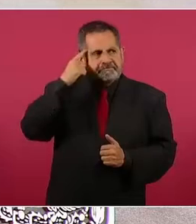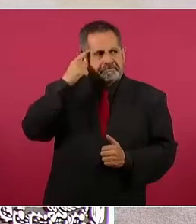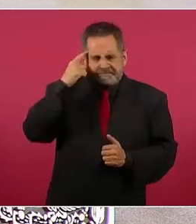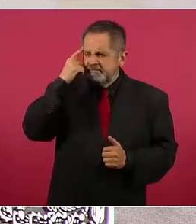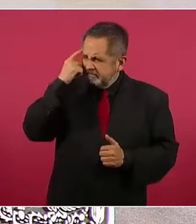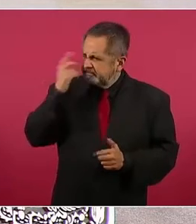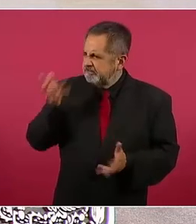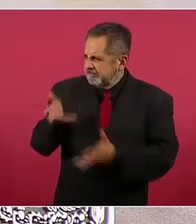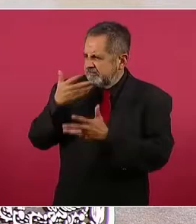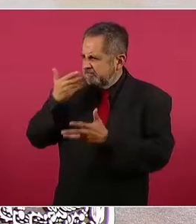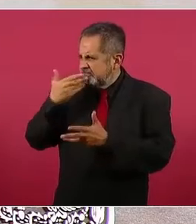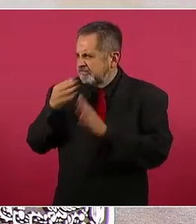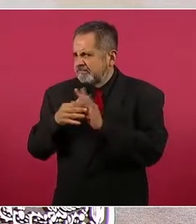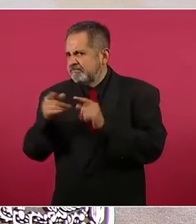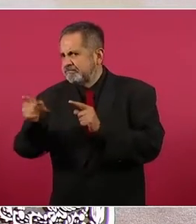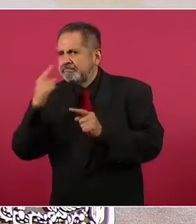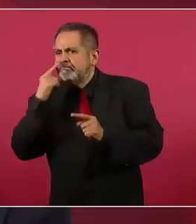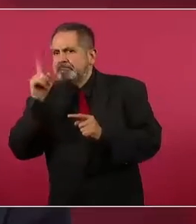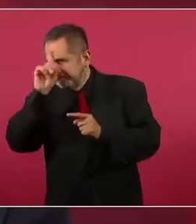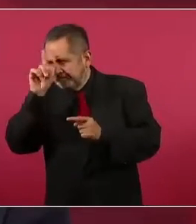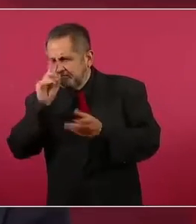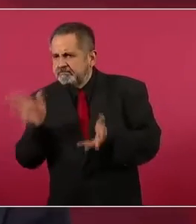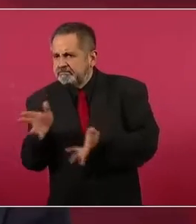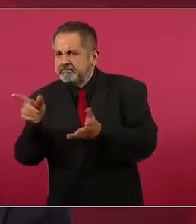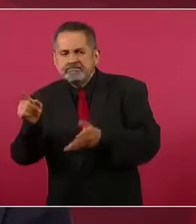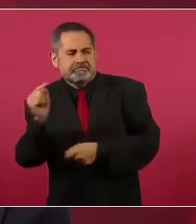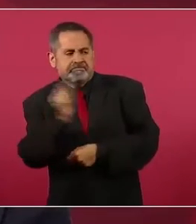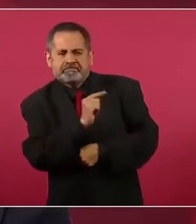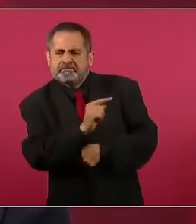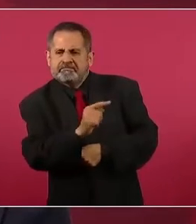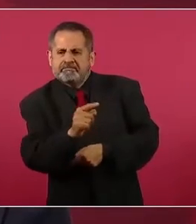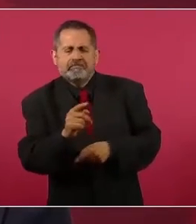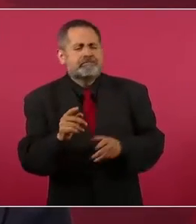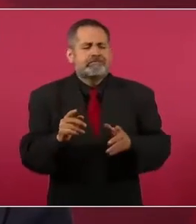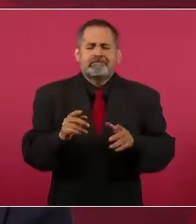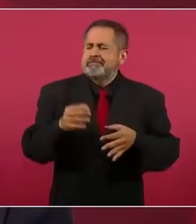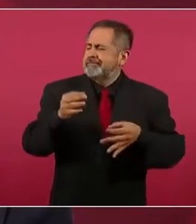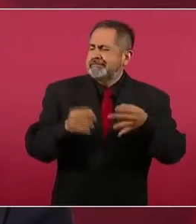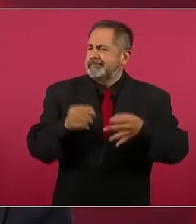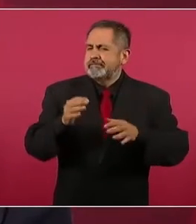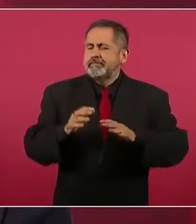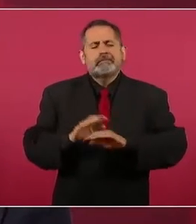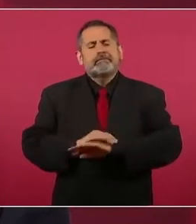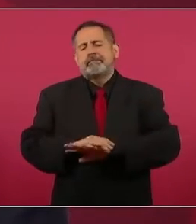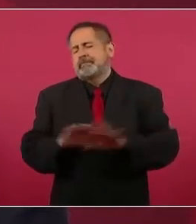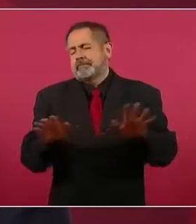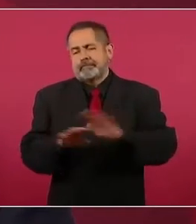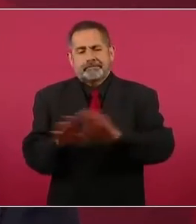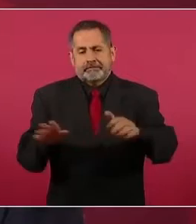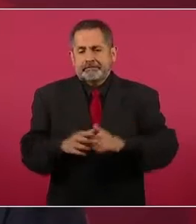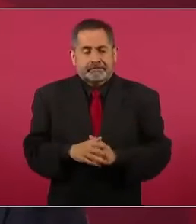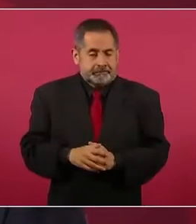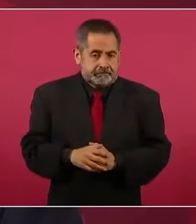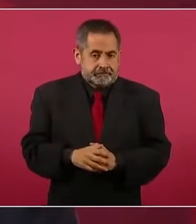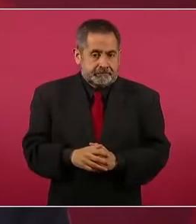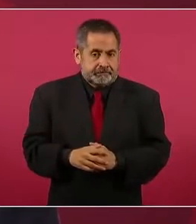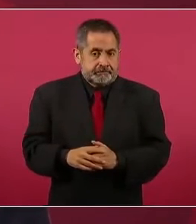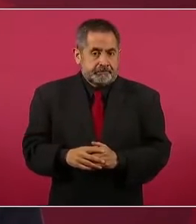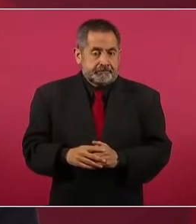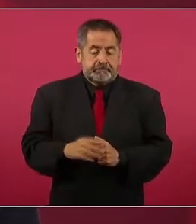estos juicios. Esto no significa